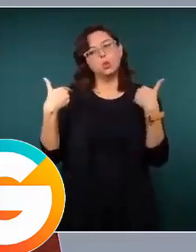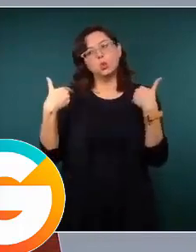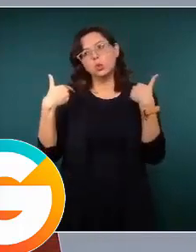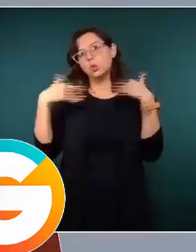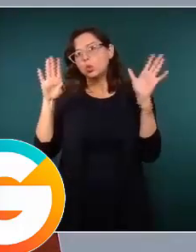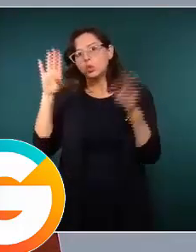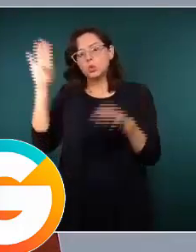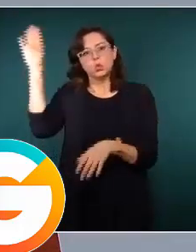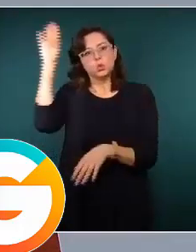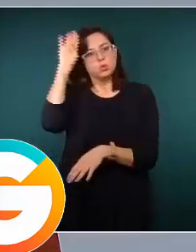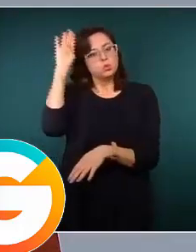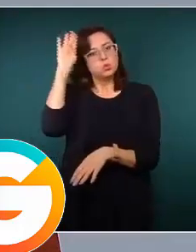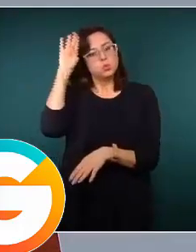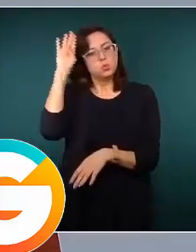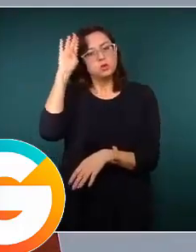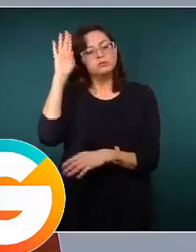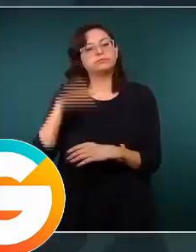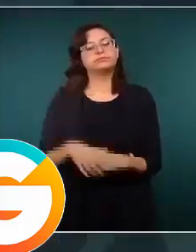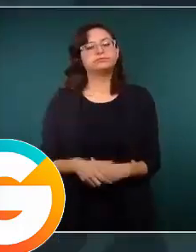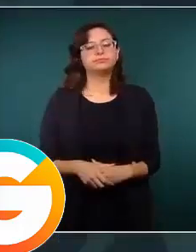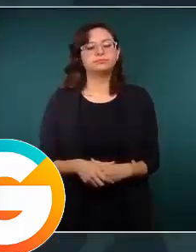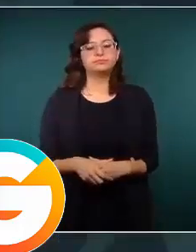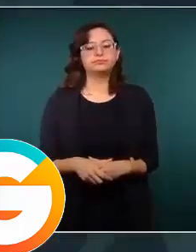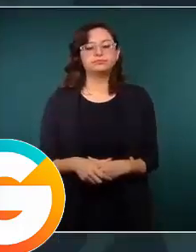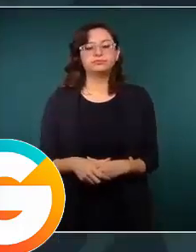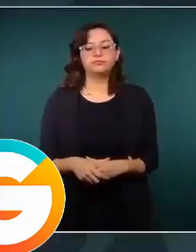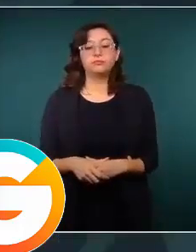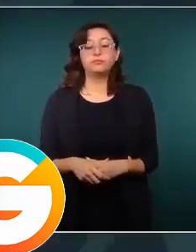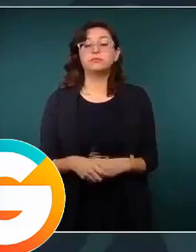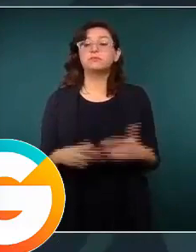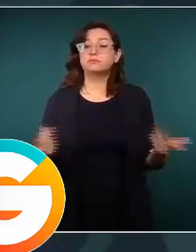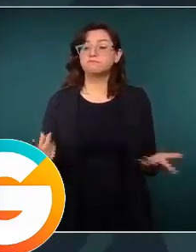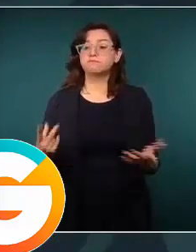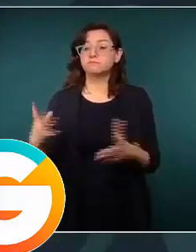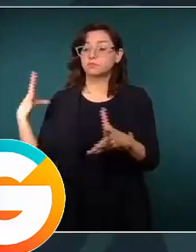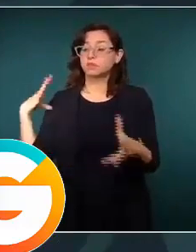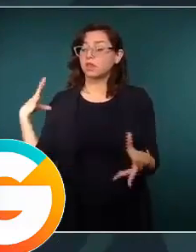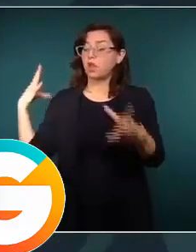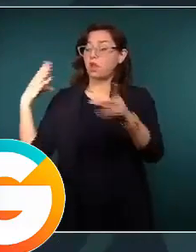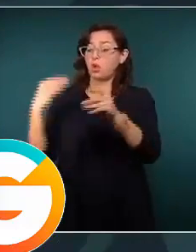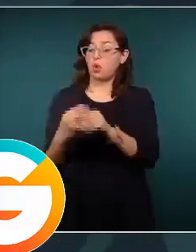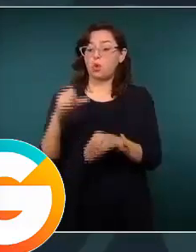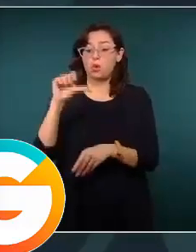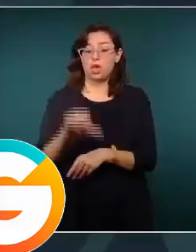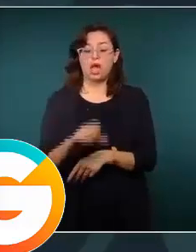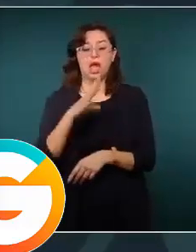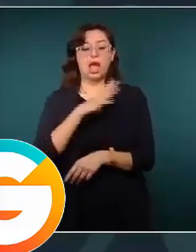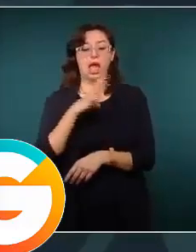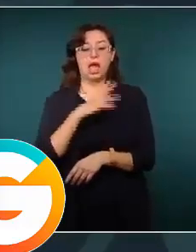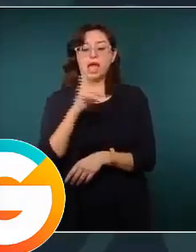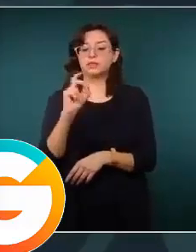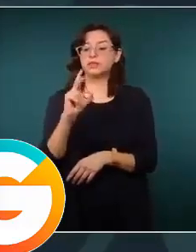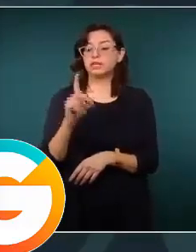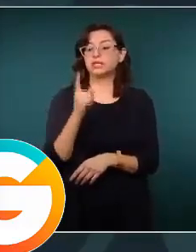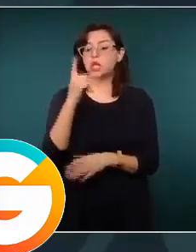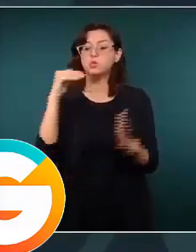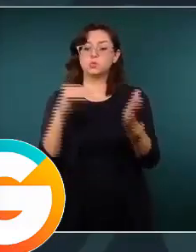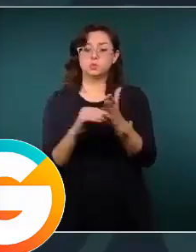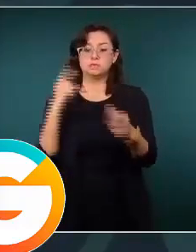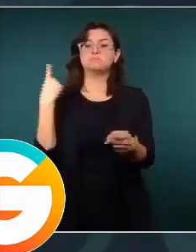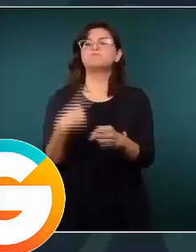atender esta situación. Un corte al día de hoy en donde tenemos 31 mil casos positivos,